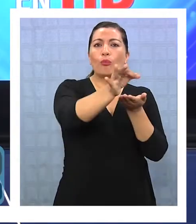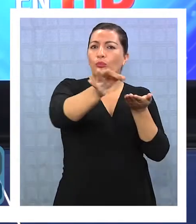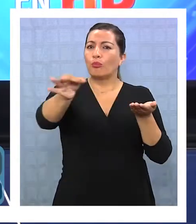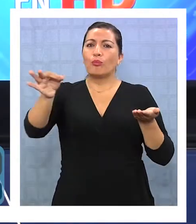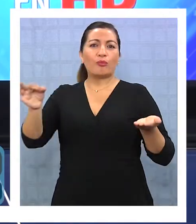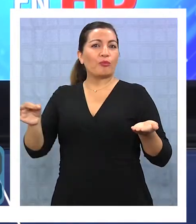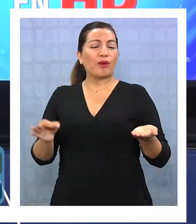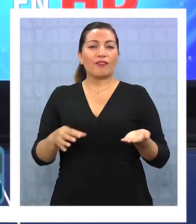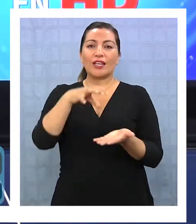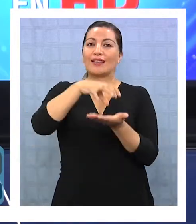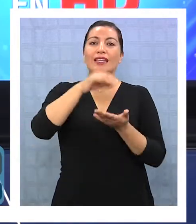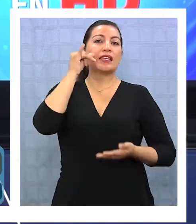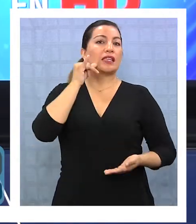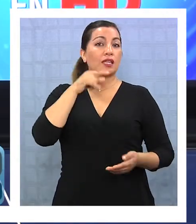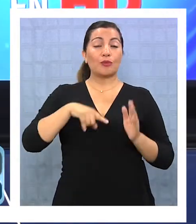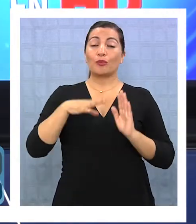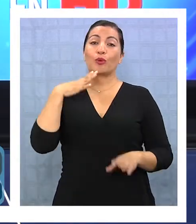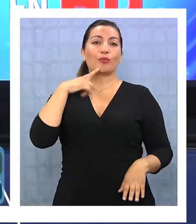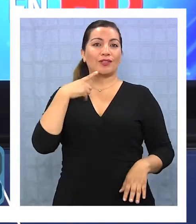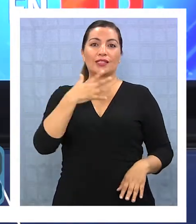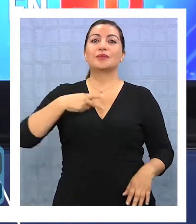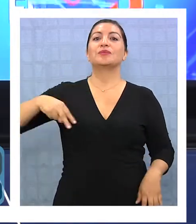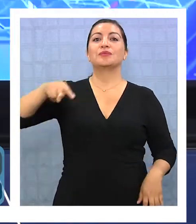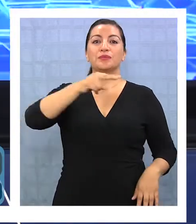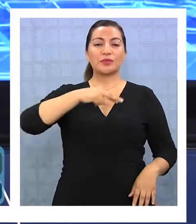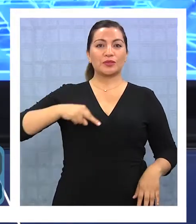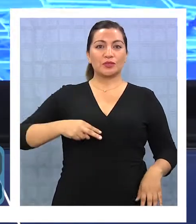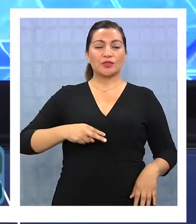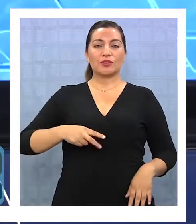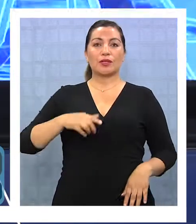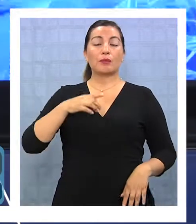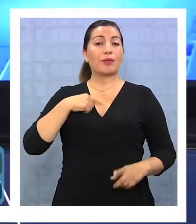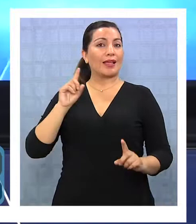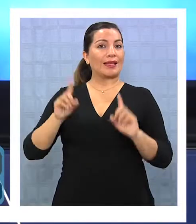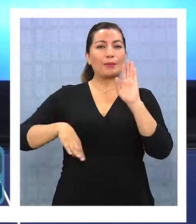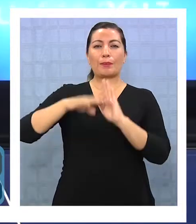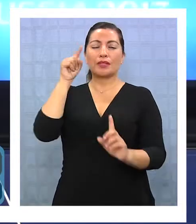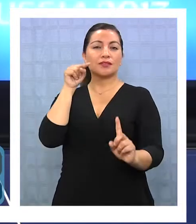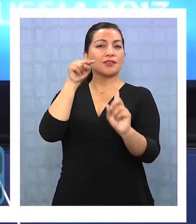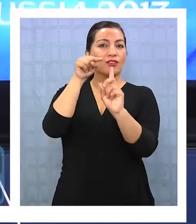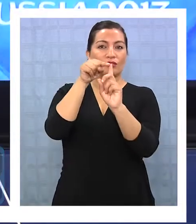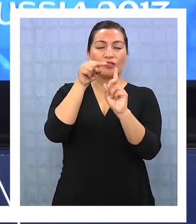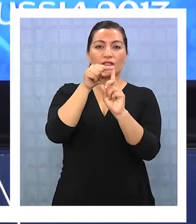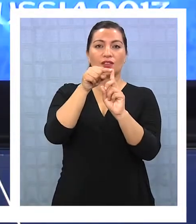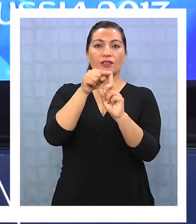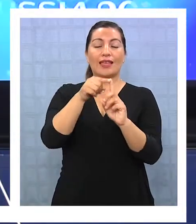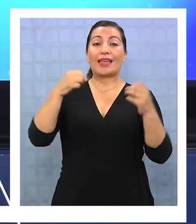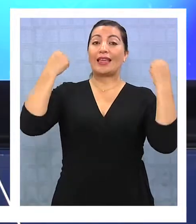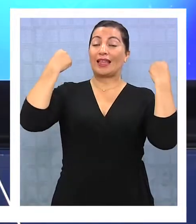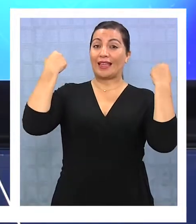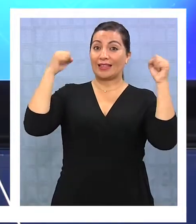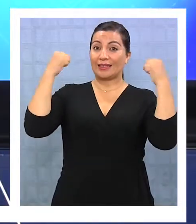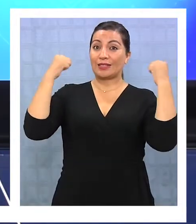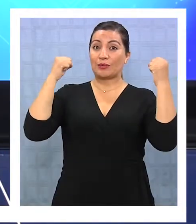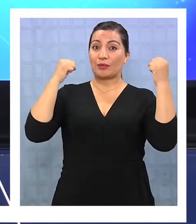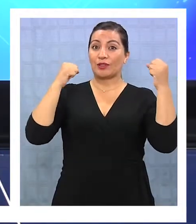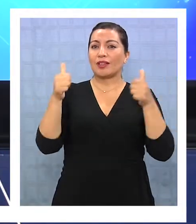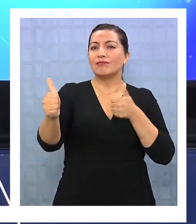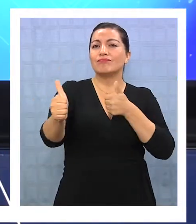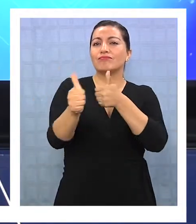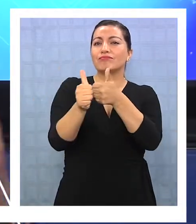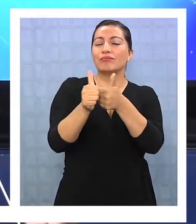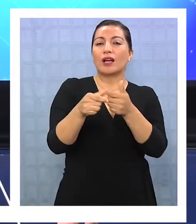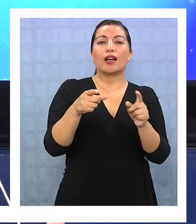comuna de la región, por supuesto que es muy importante para nosotros, porque nosotros, uno de nuestros grandes objetivos es poder acercar el deporte, ¿cierto?,